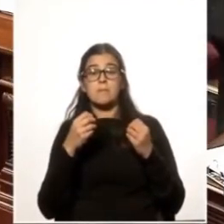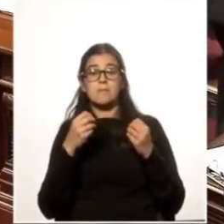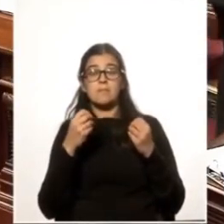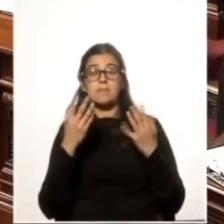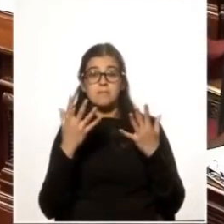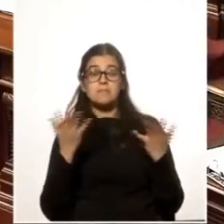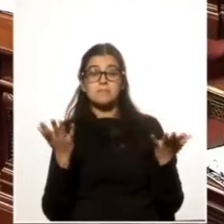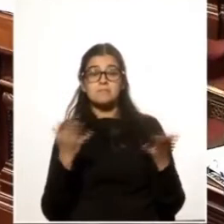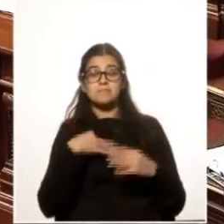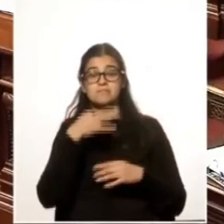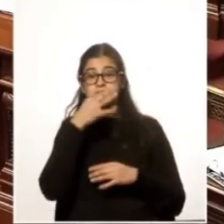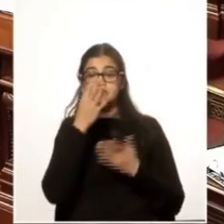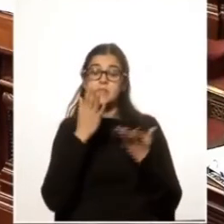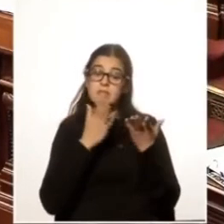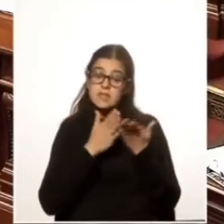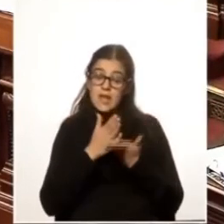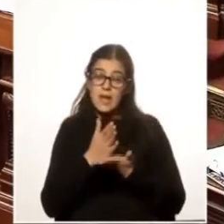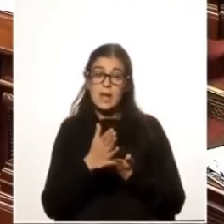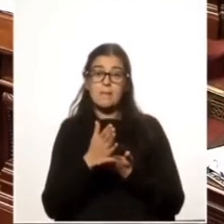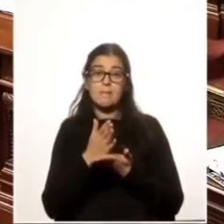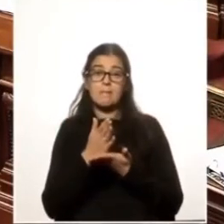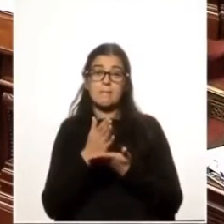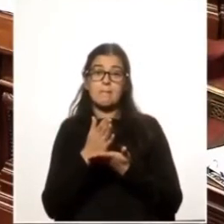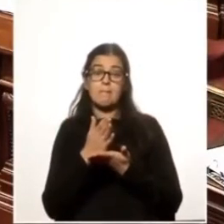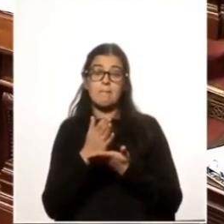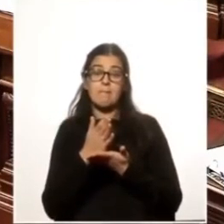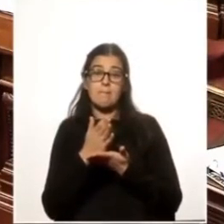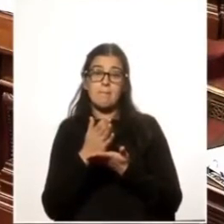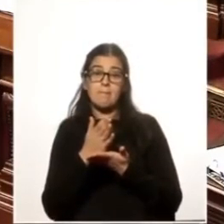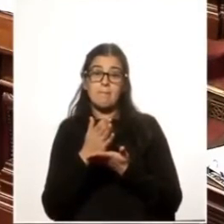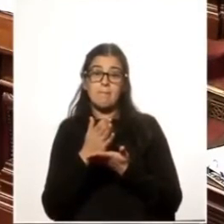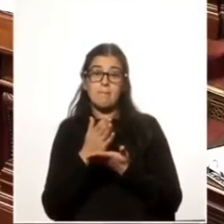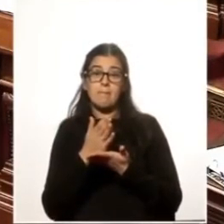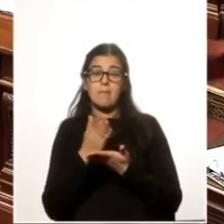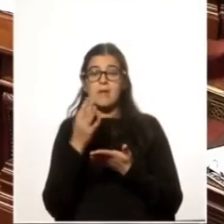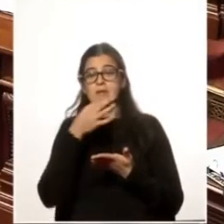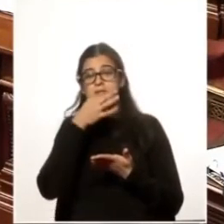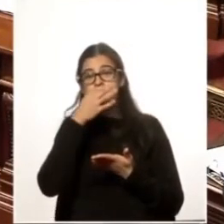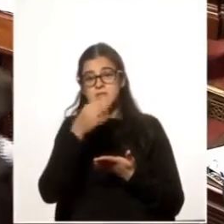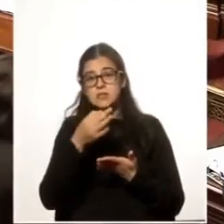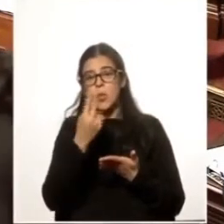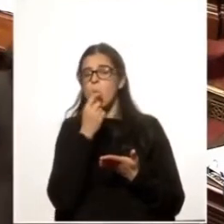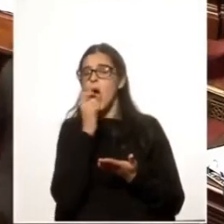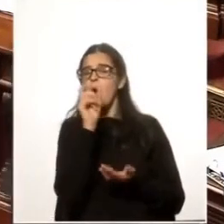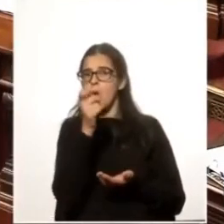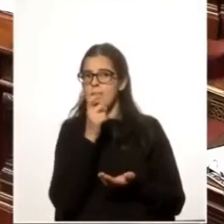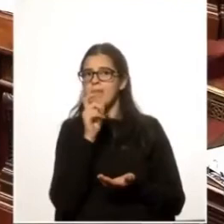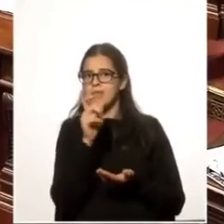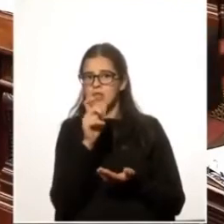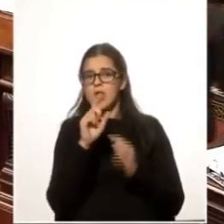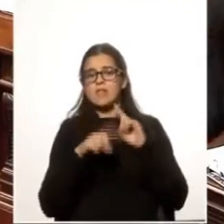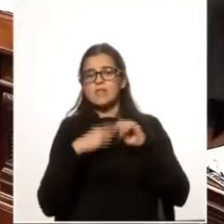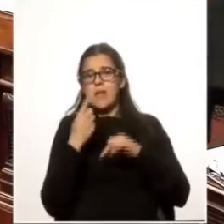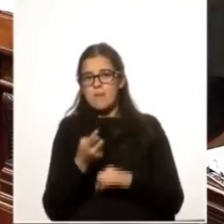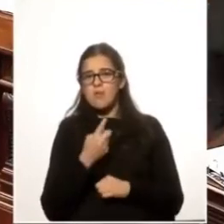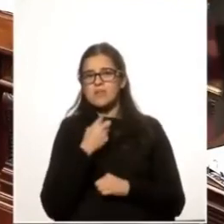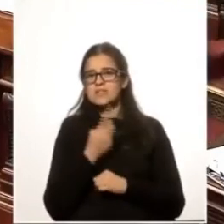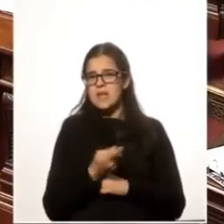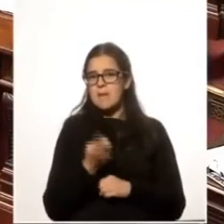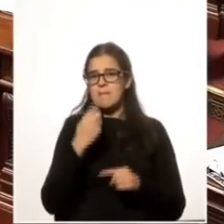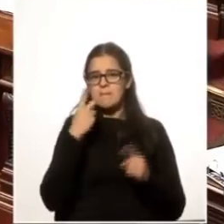digo siempre sale con con una frondosa argumentación que después sirve para